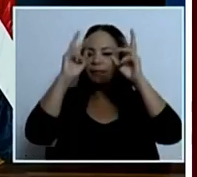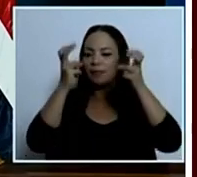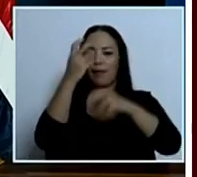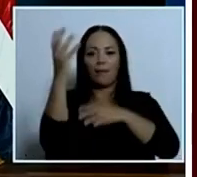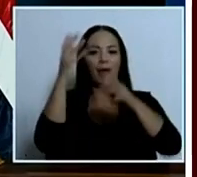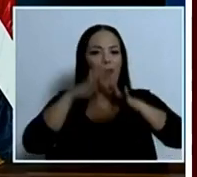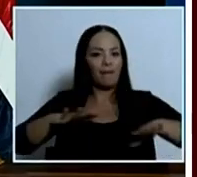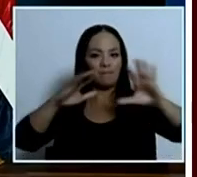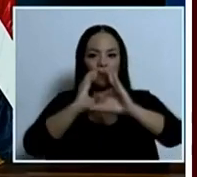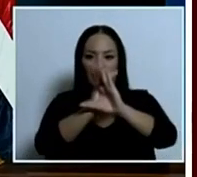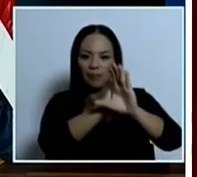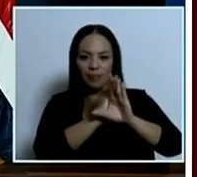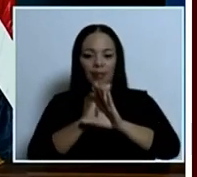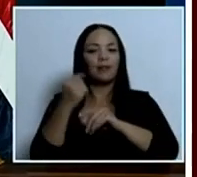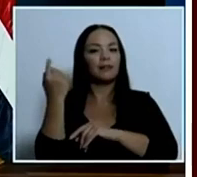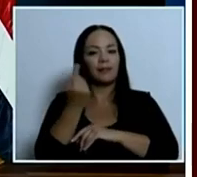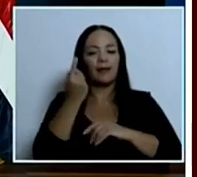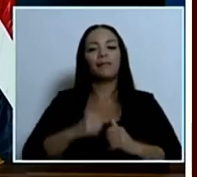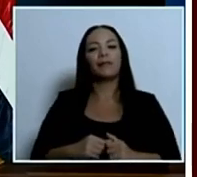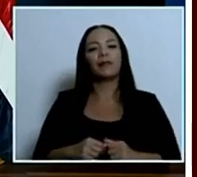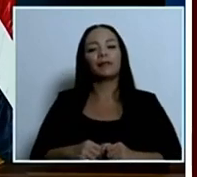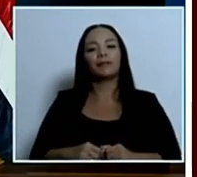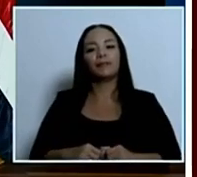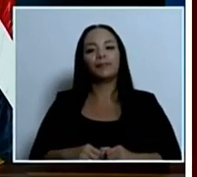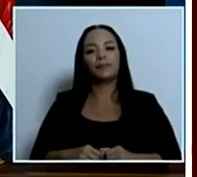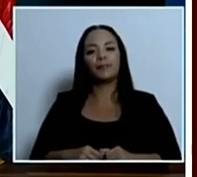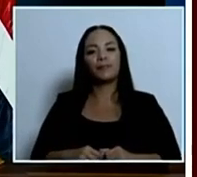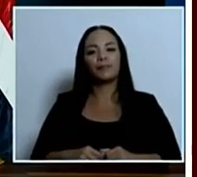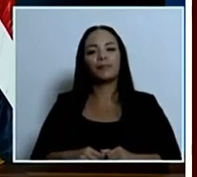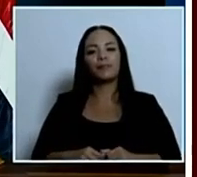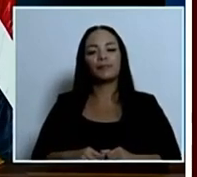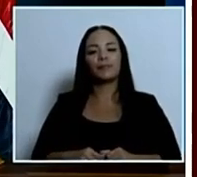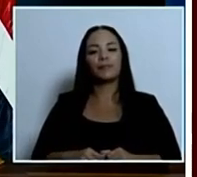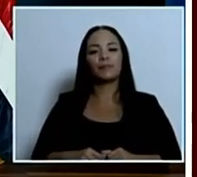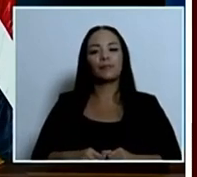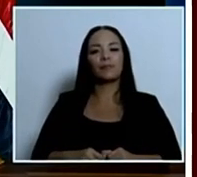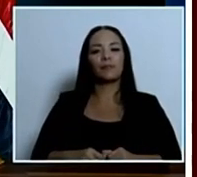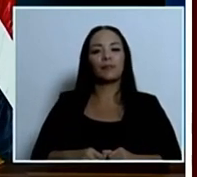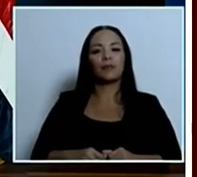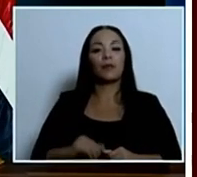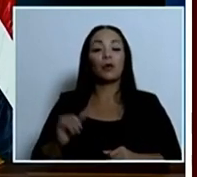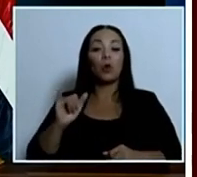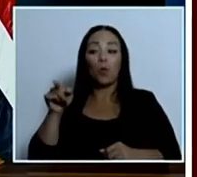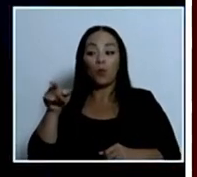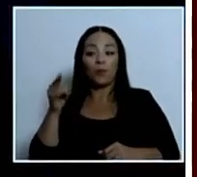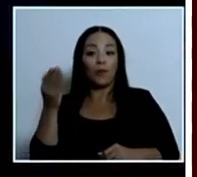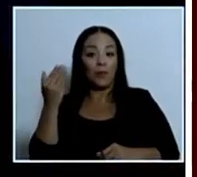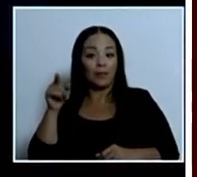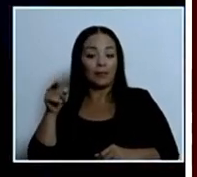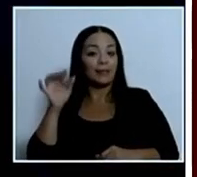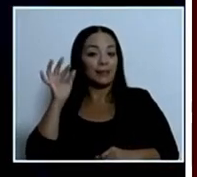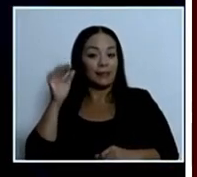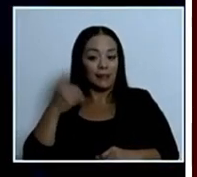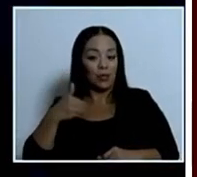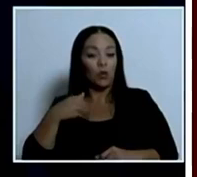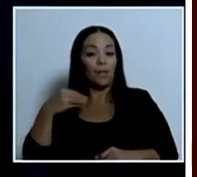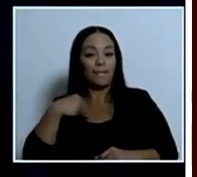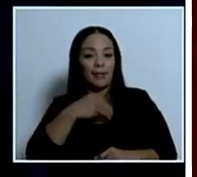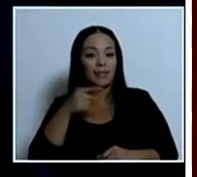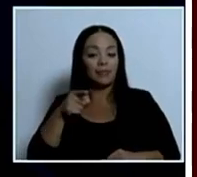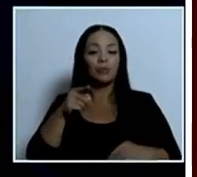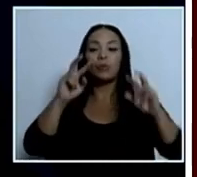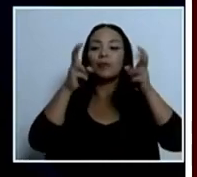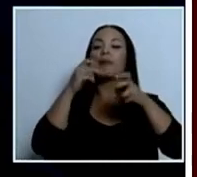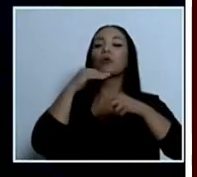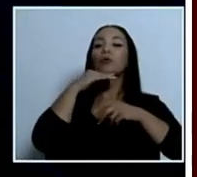El tema, como lo mencionó de manera previa el señor Ministro de Salud, el tema de la contaminación